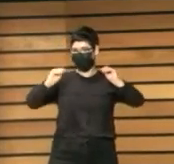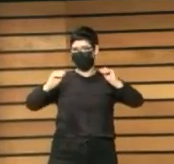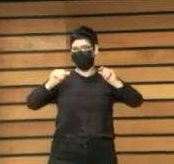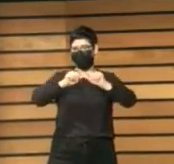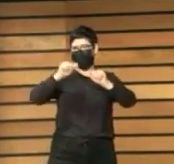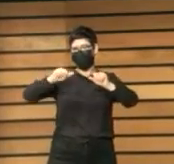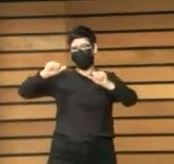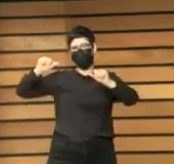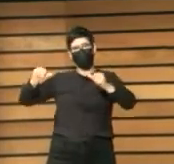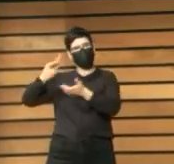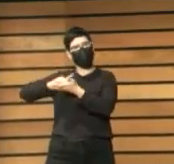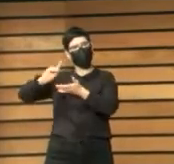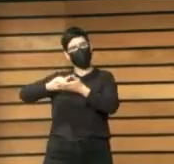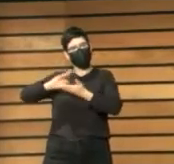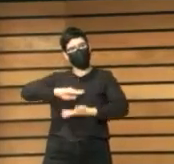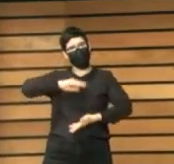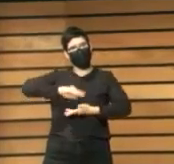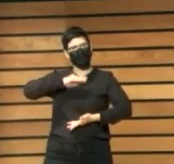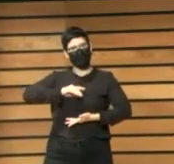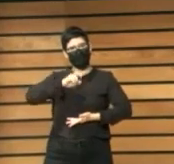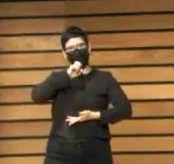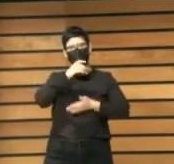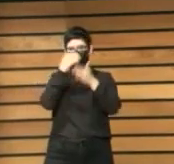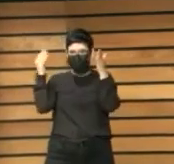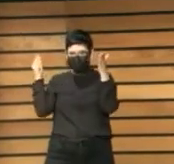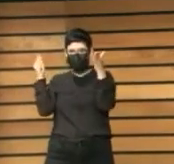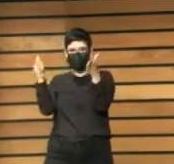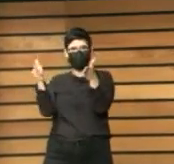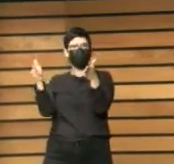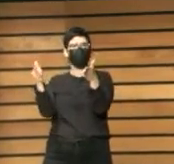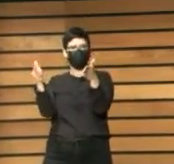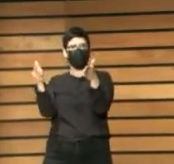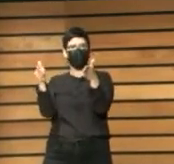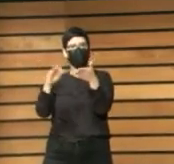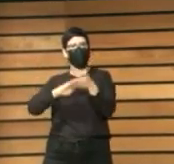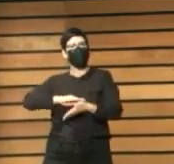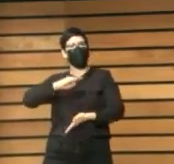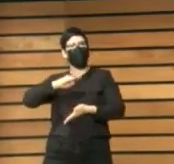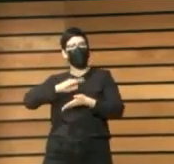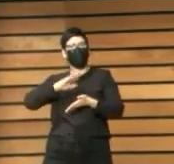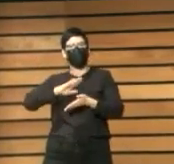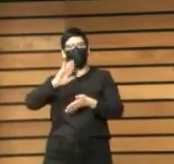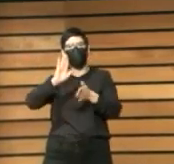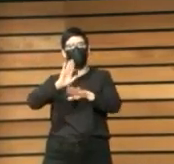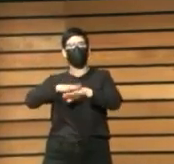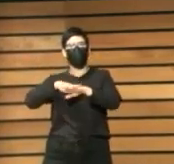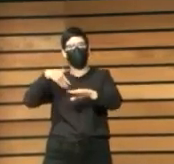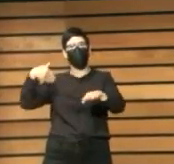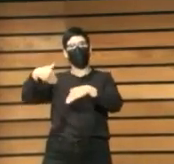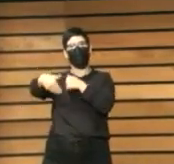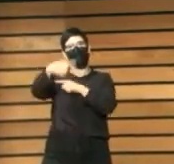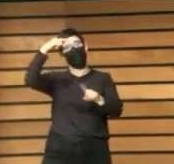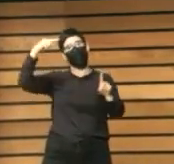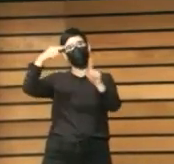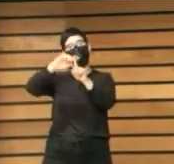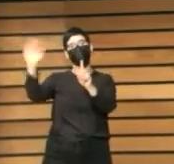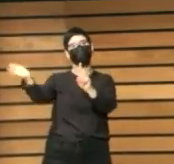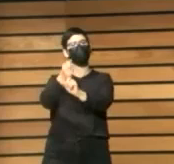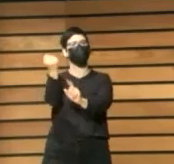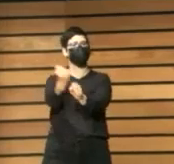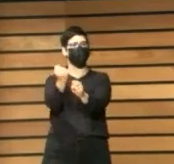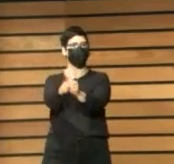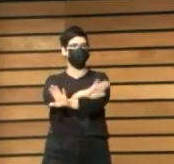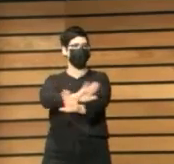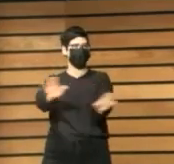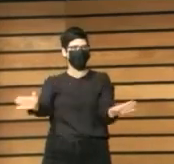bastante que ver con orientarse a las competencias para la empleabilidad la ofimática y no